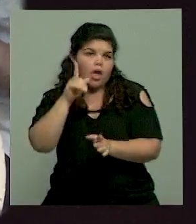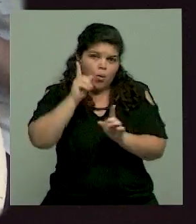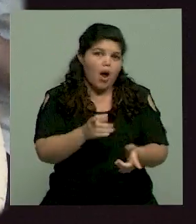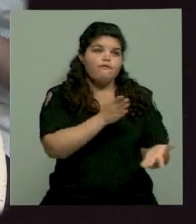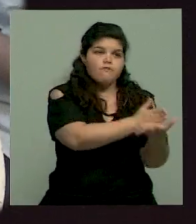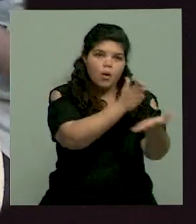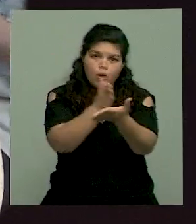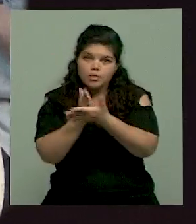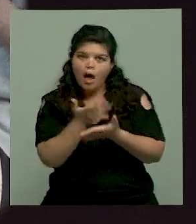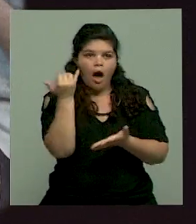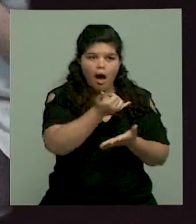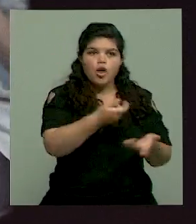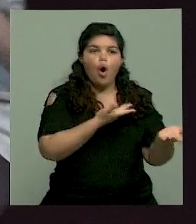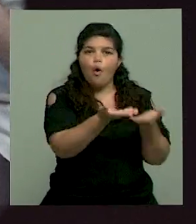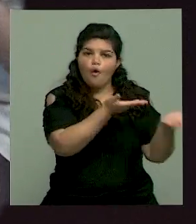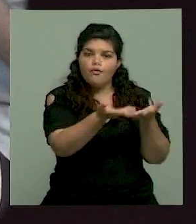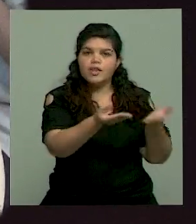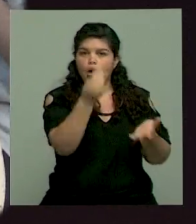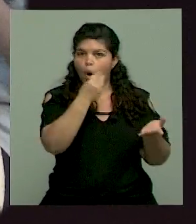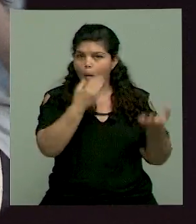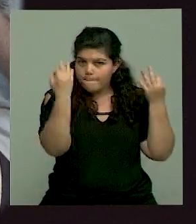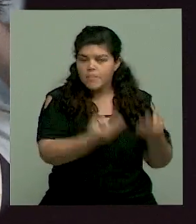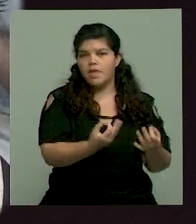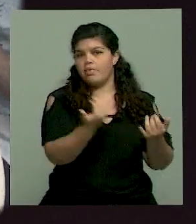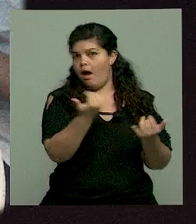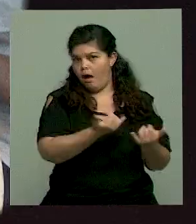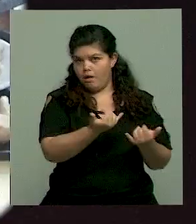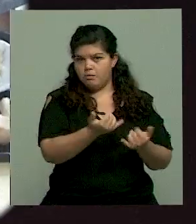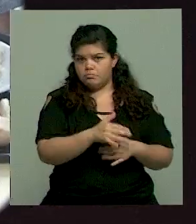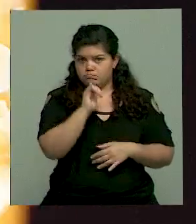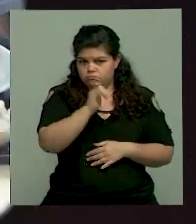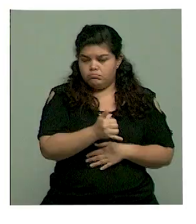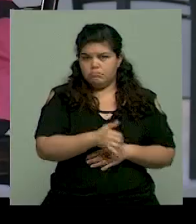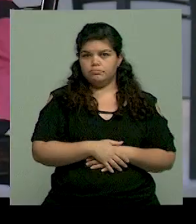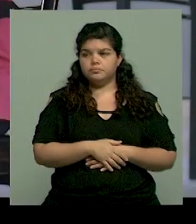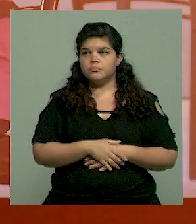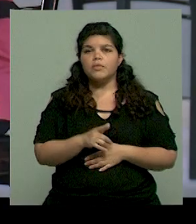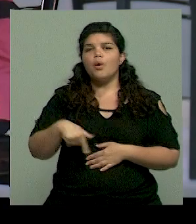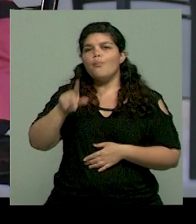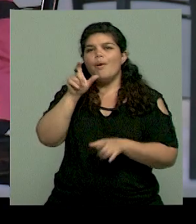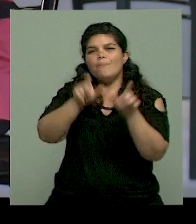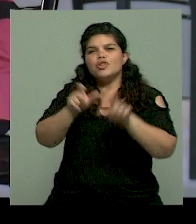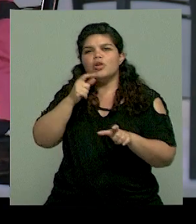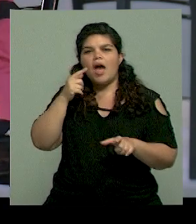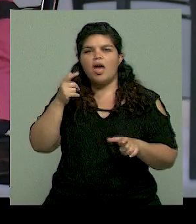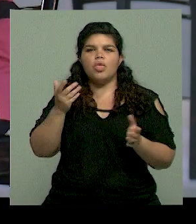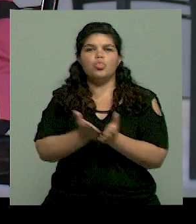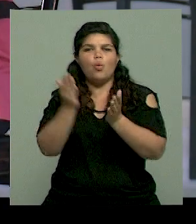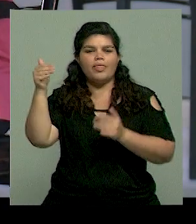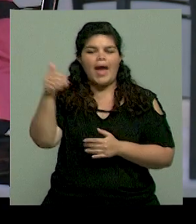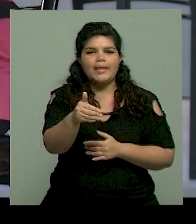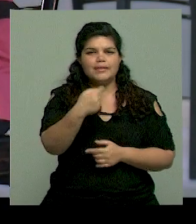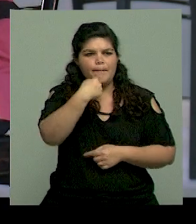llegan a la Secretaría de Bienestar, el área en la que estás trabajando en salud estudiantil, ¿cuáles son las dudas con las que